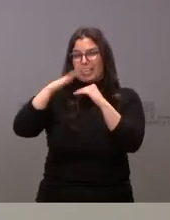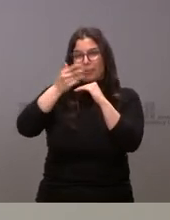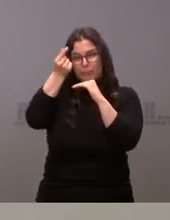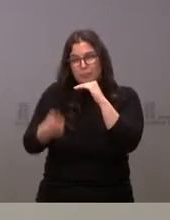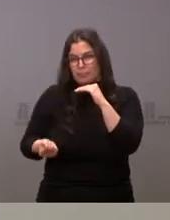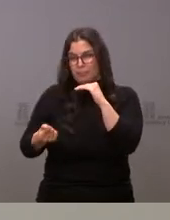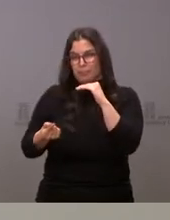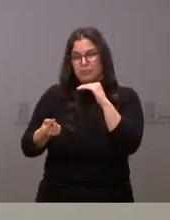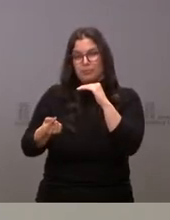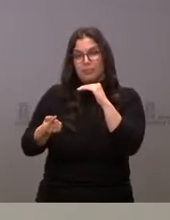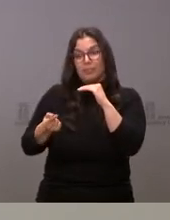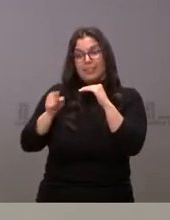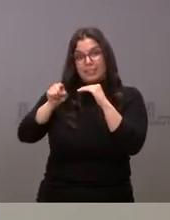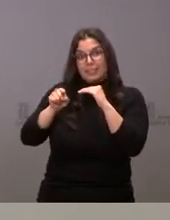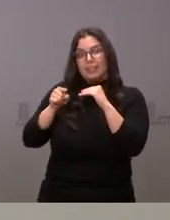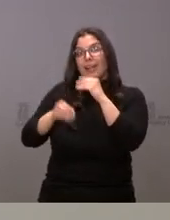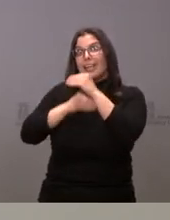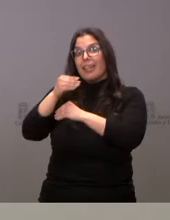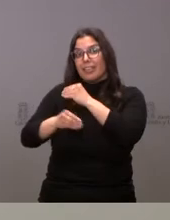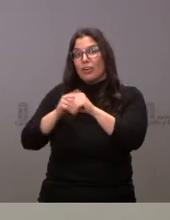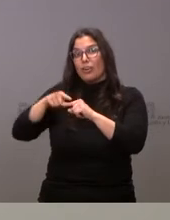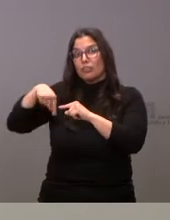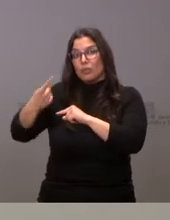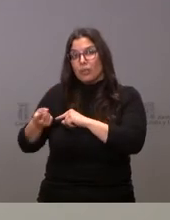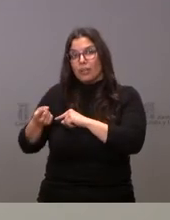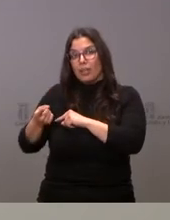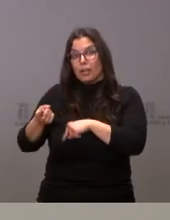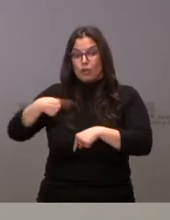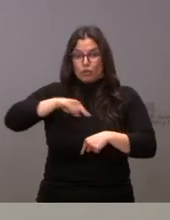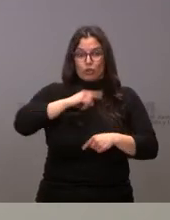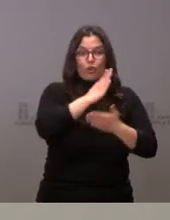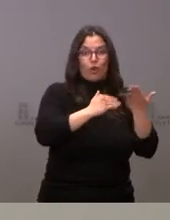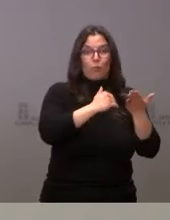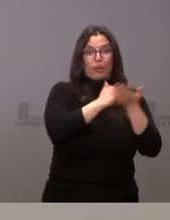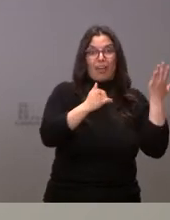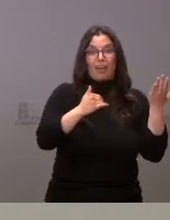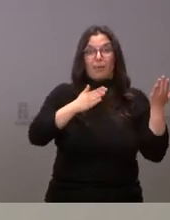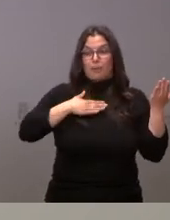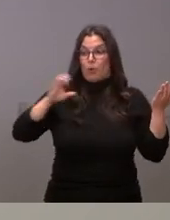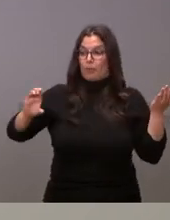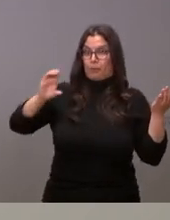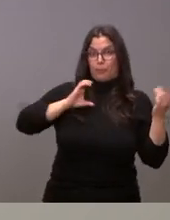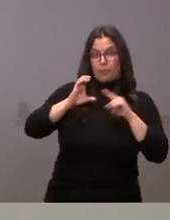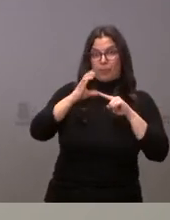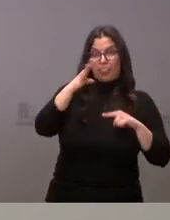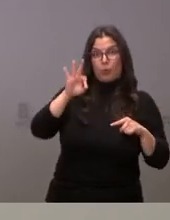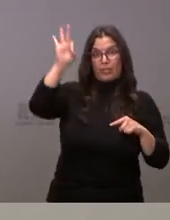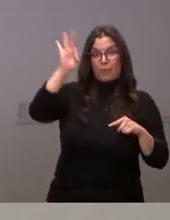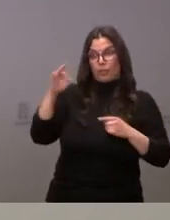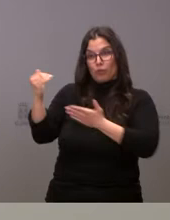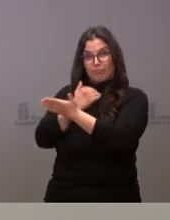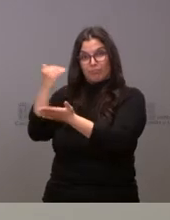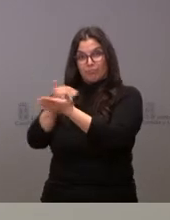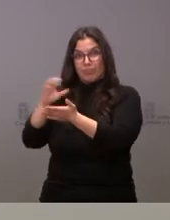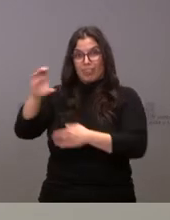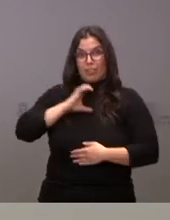impuesto de valor añadido lo que estamos haciendo también es una contribución desde nuestra comunidad autónoma porque saben ustedes que la mitad de la recaudación del